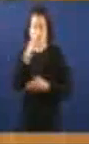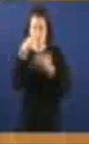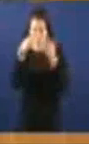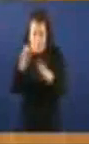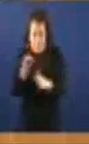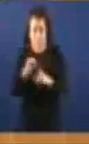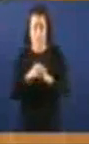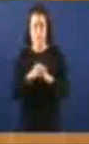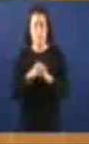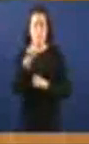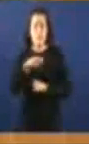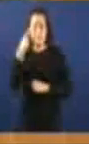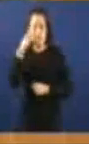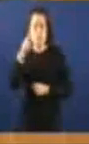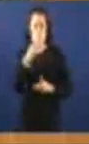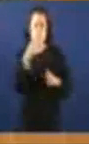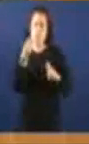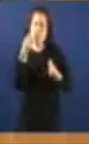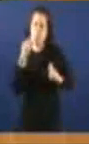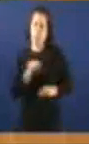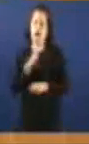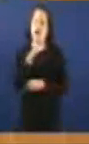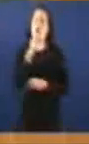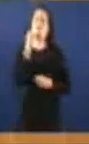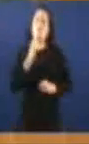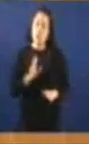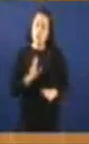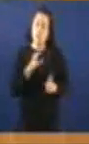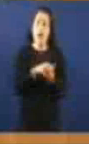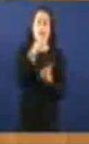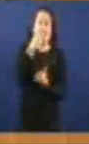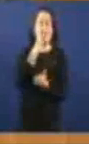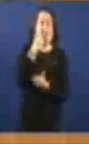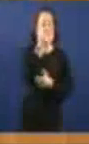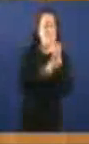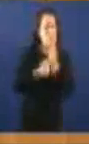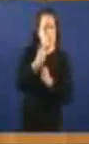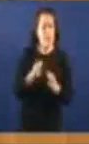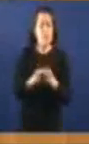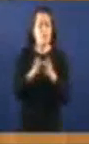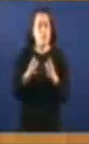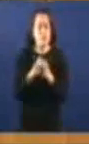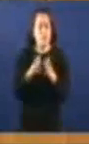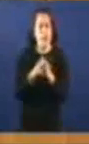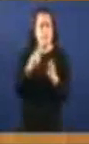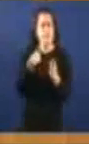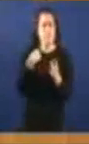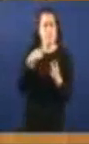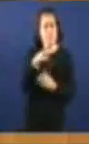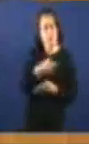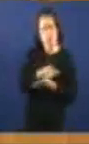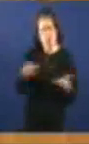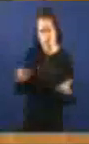Pois tamén Se sabe De moitas historias Agora ben Entidades De economía social Que se basean Na confianza Na